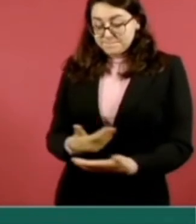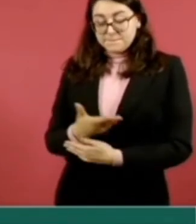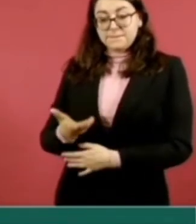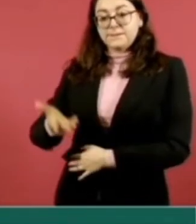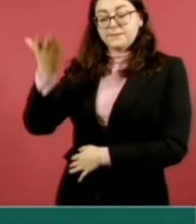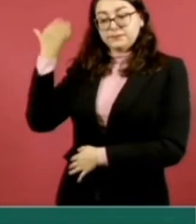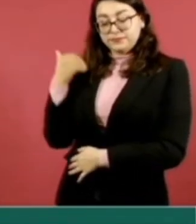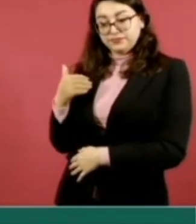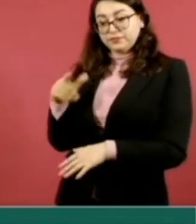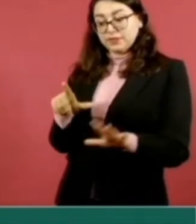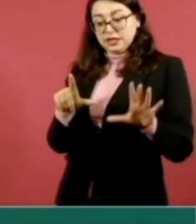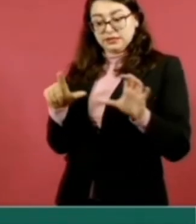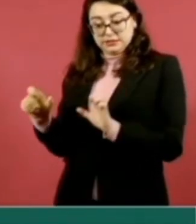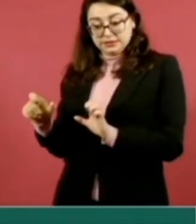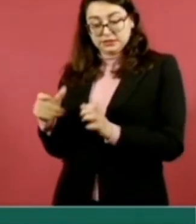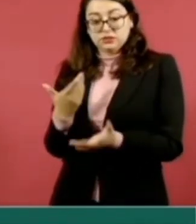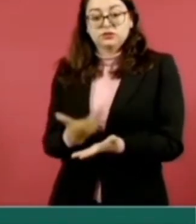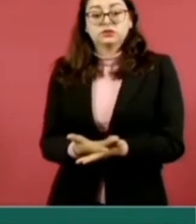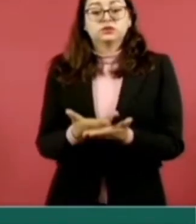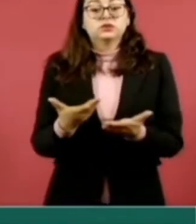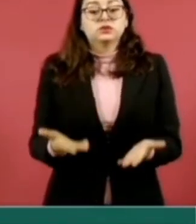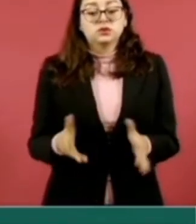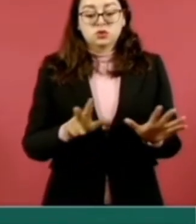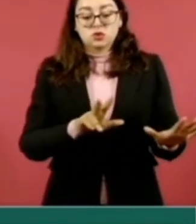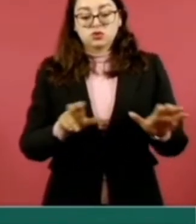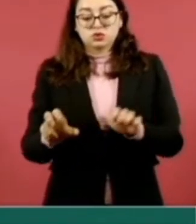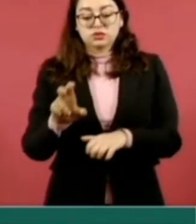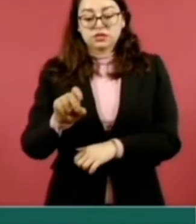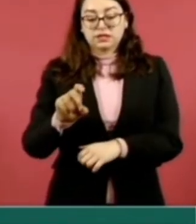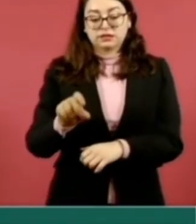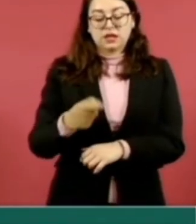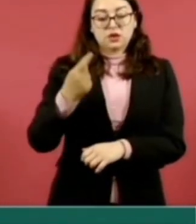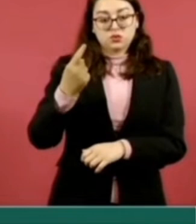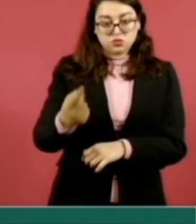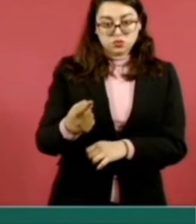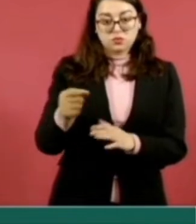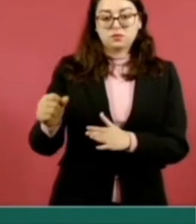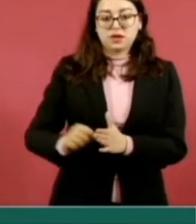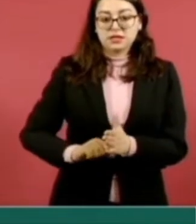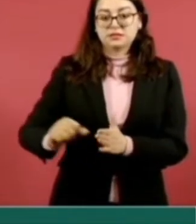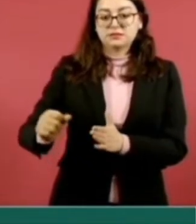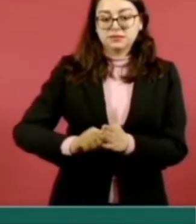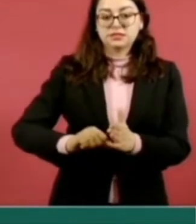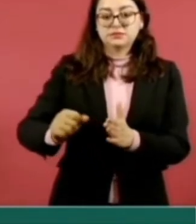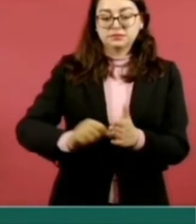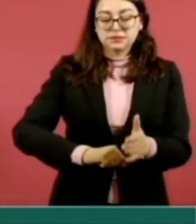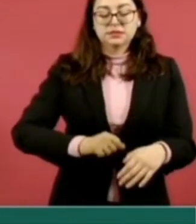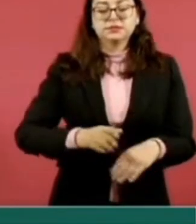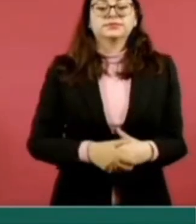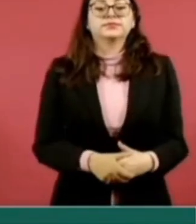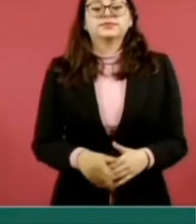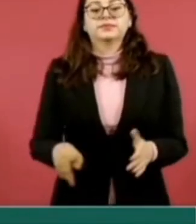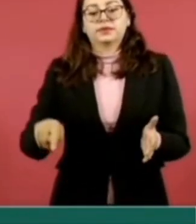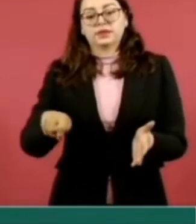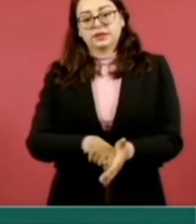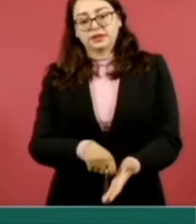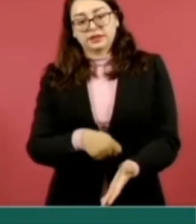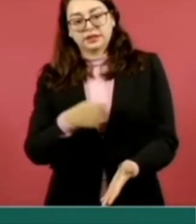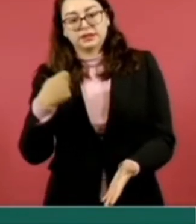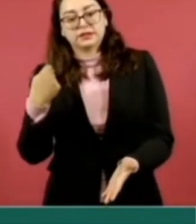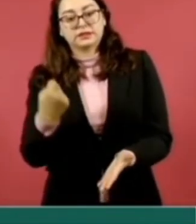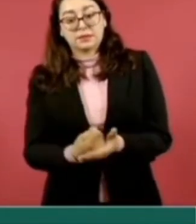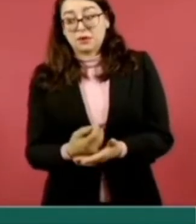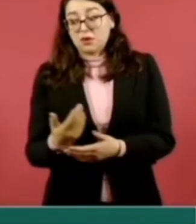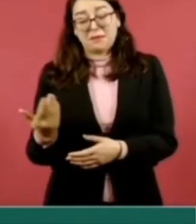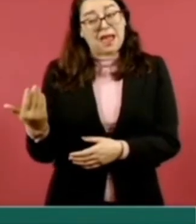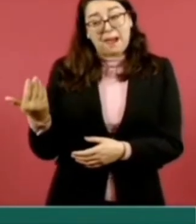de 799 a 831 partos en promedio mensual. En el caso de Tamaulipas, aquí estamos entrando a estados más